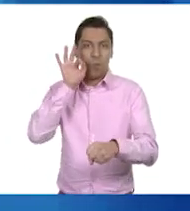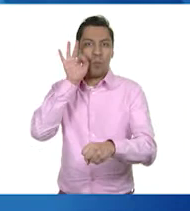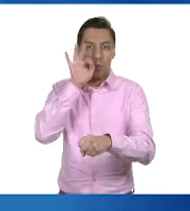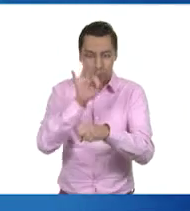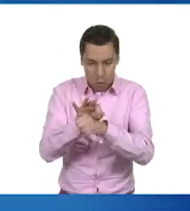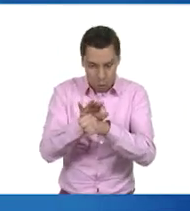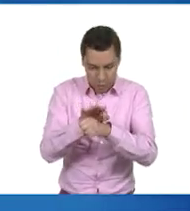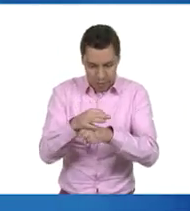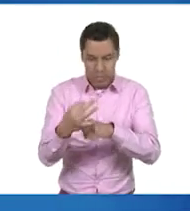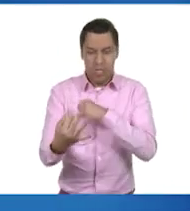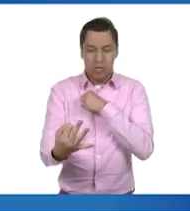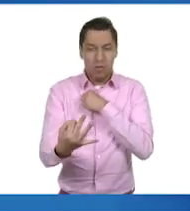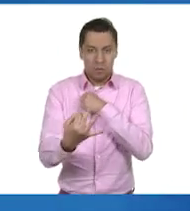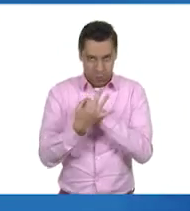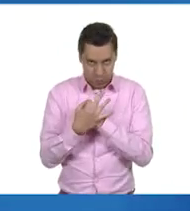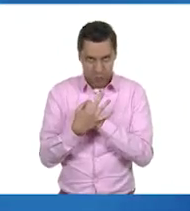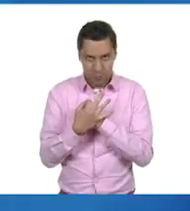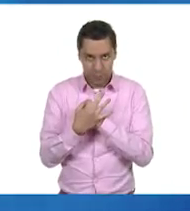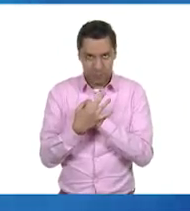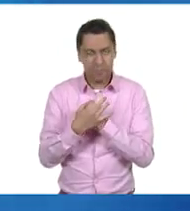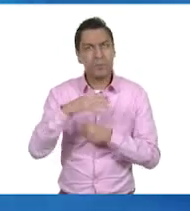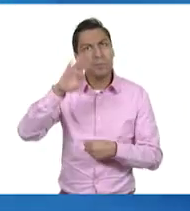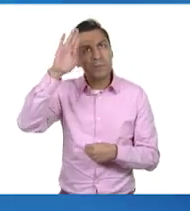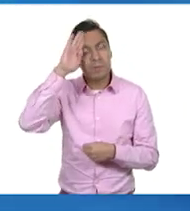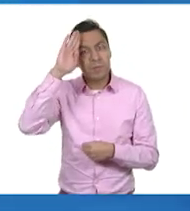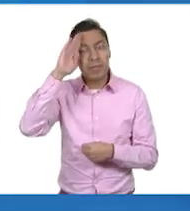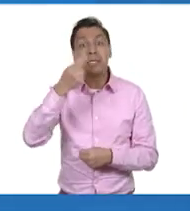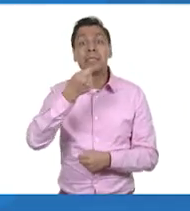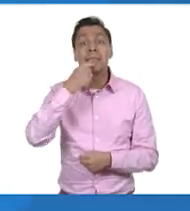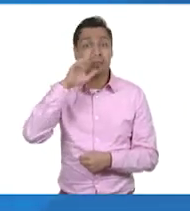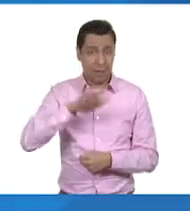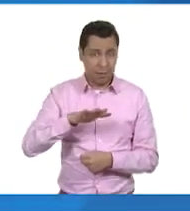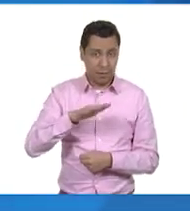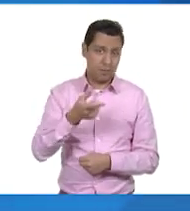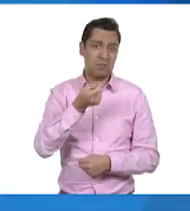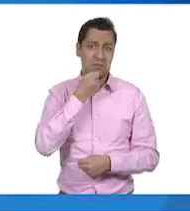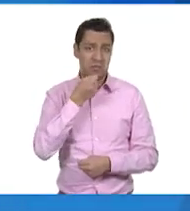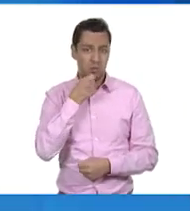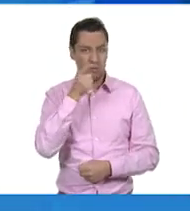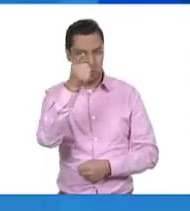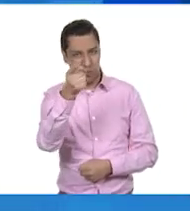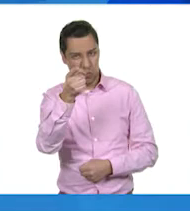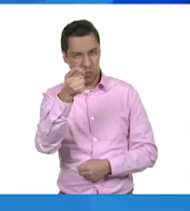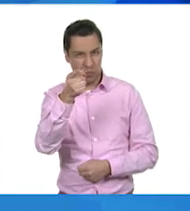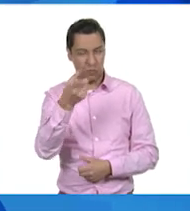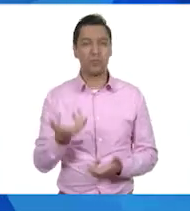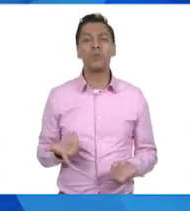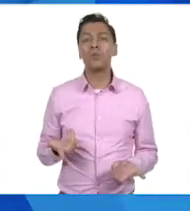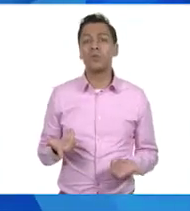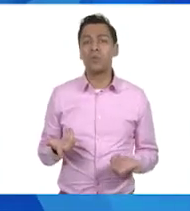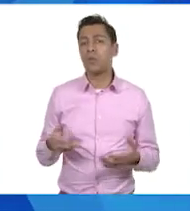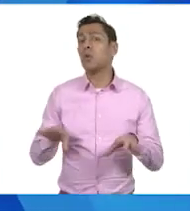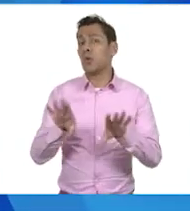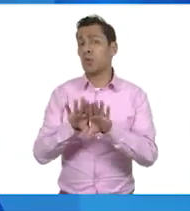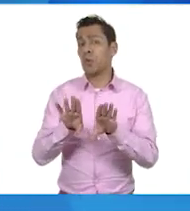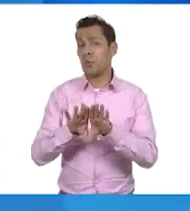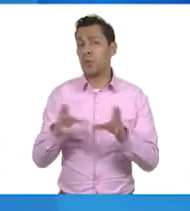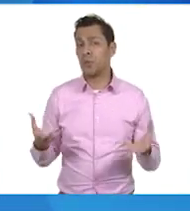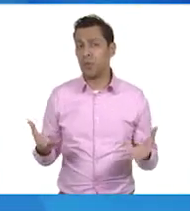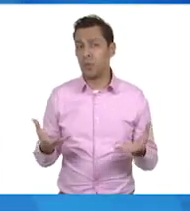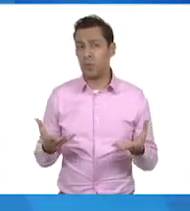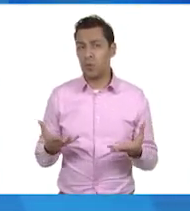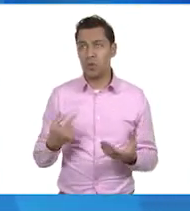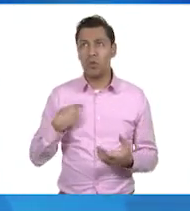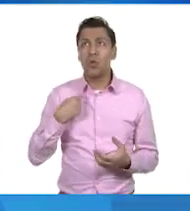también es muy importante, ¿verdad? Me pongo a pensar en el caso de las niñas y los niños. Pues no tenemos edad a veces para hacer